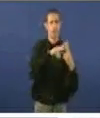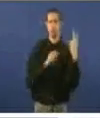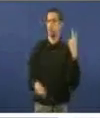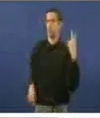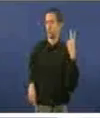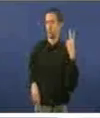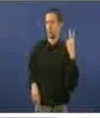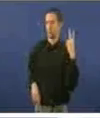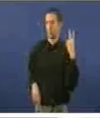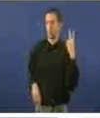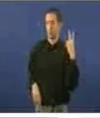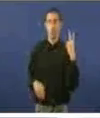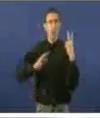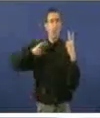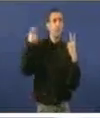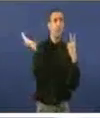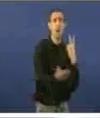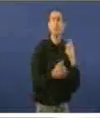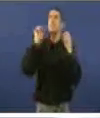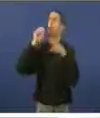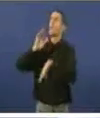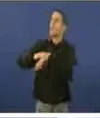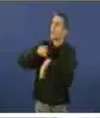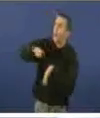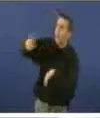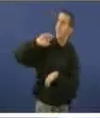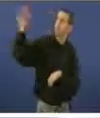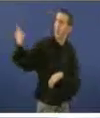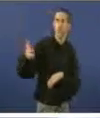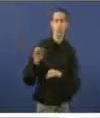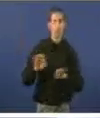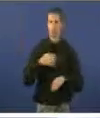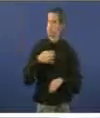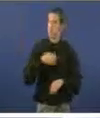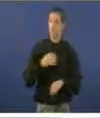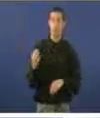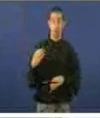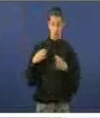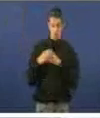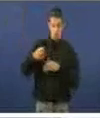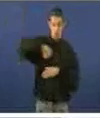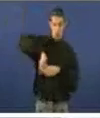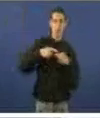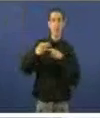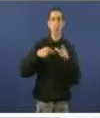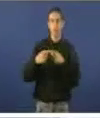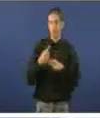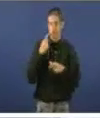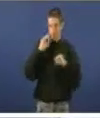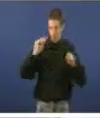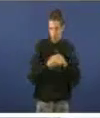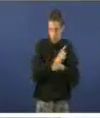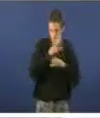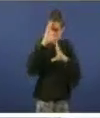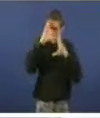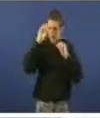vulneración que non pode ficar impune. Señor conselleiro, ao Bloque Nacionalista Galego alarma-lle que isto pase